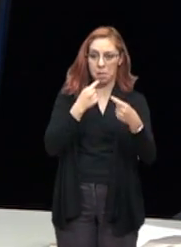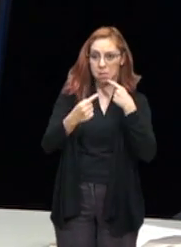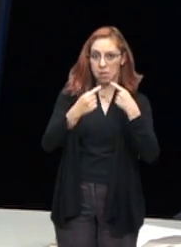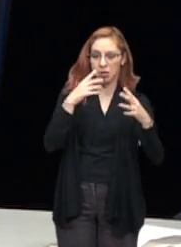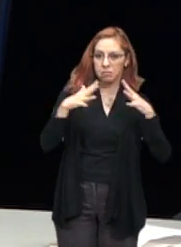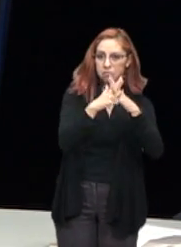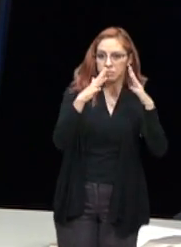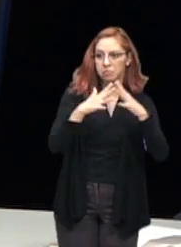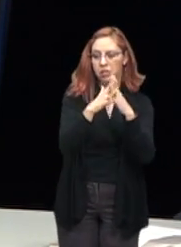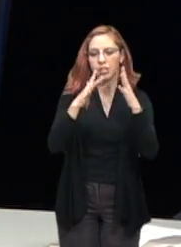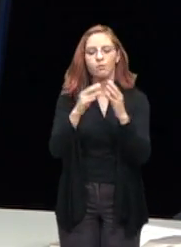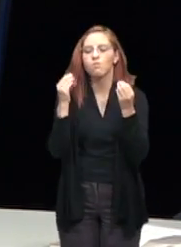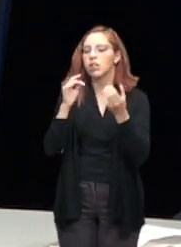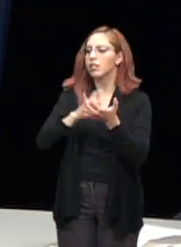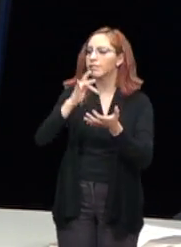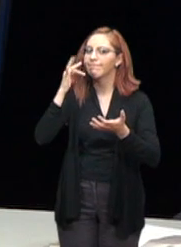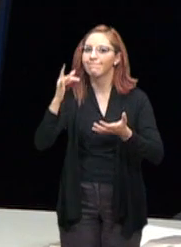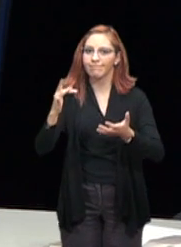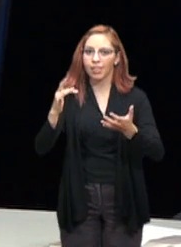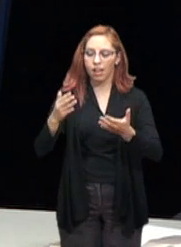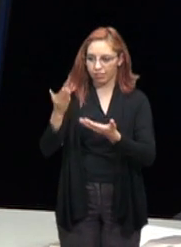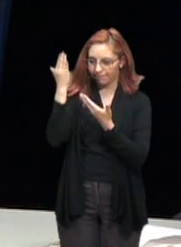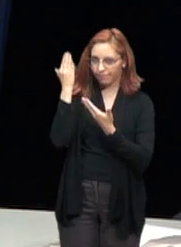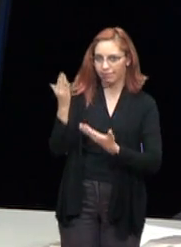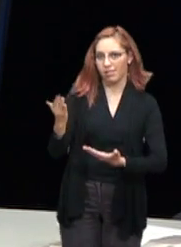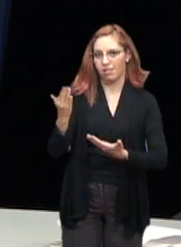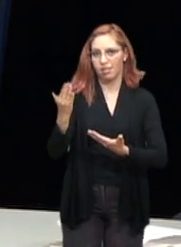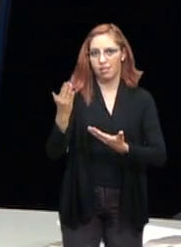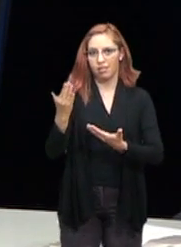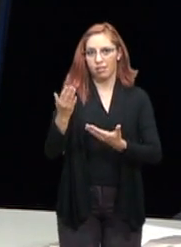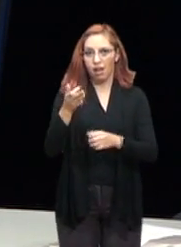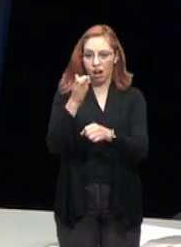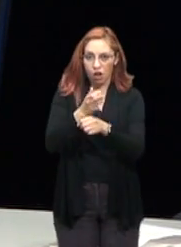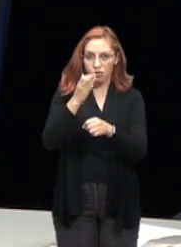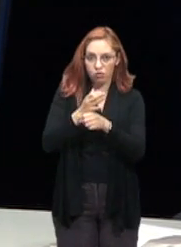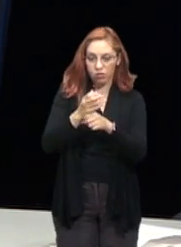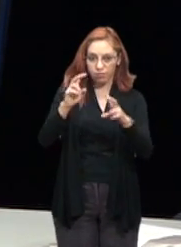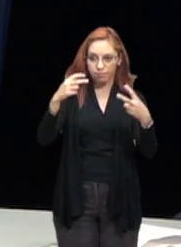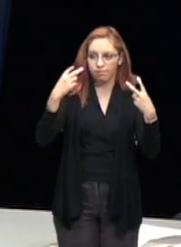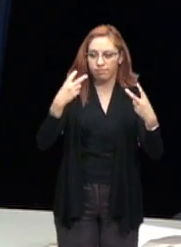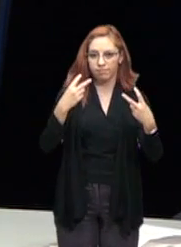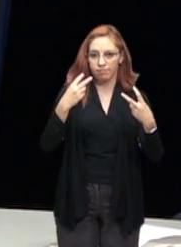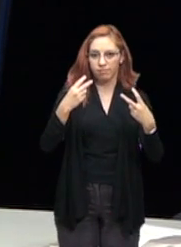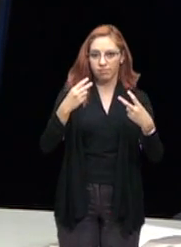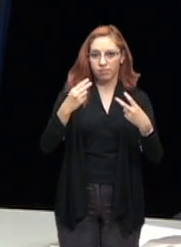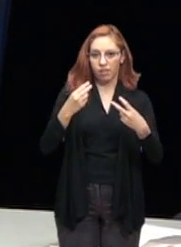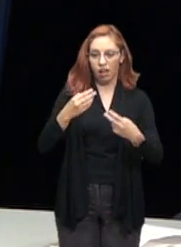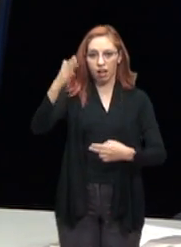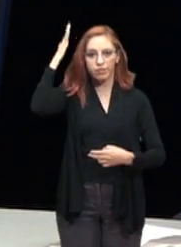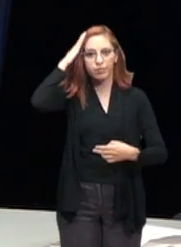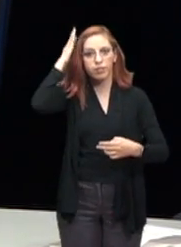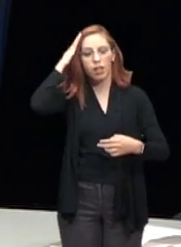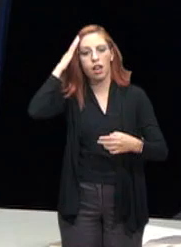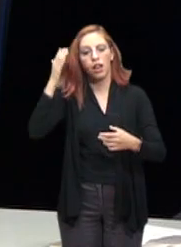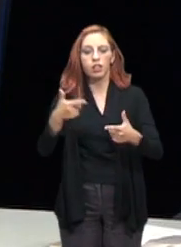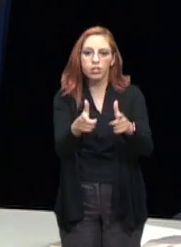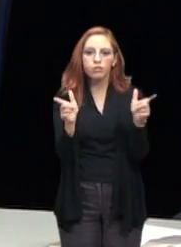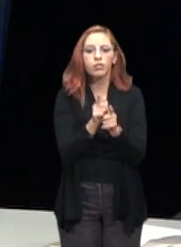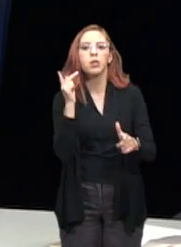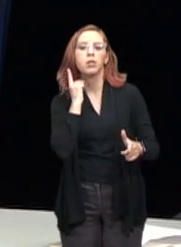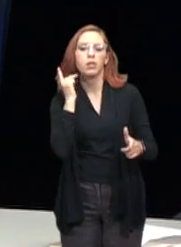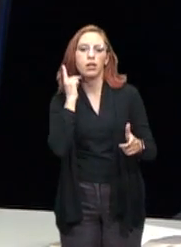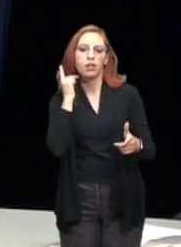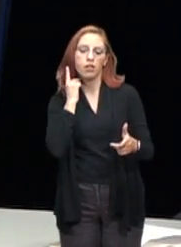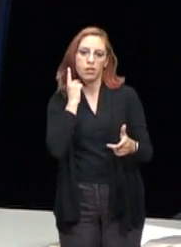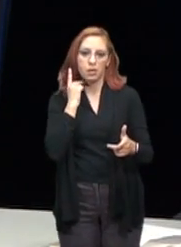a quien le agradezco muchísimo su presencia en este programa, al dirigente estatal del Partido Acción Nacional,